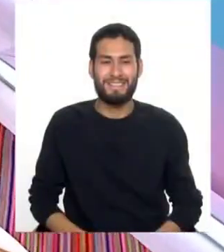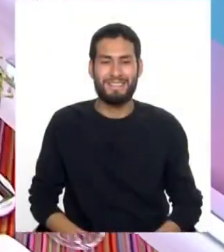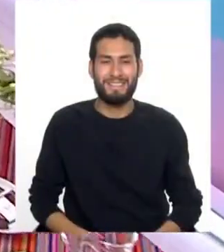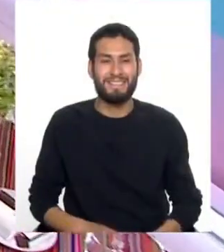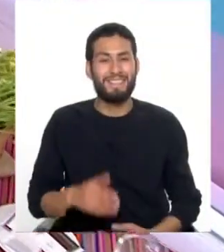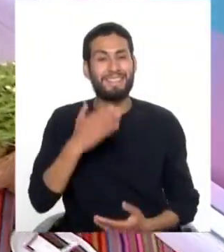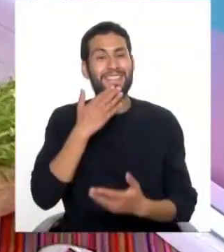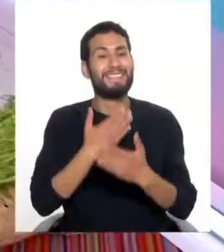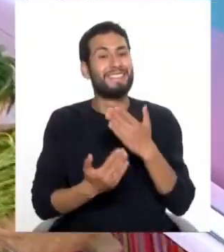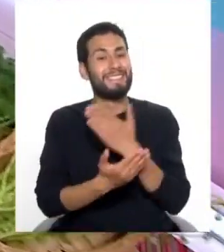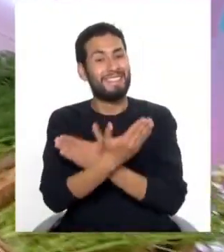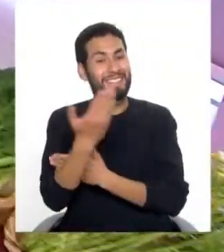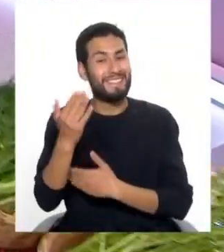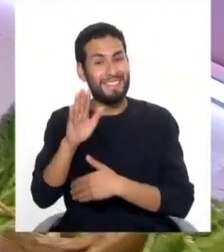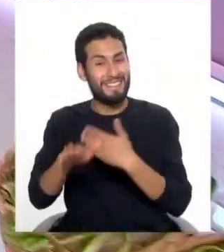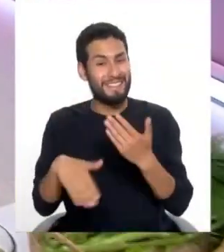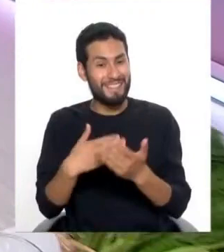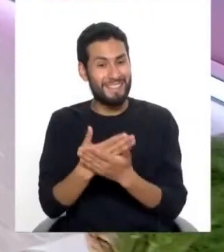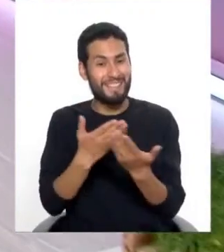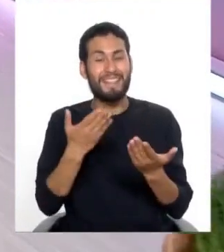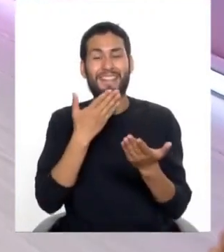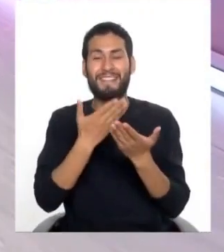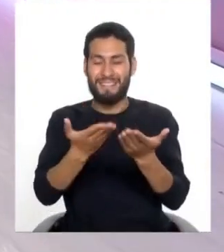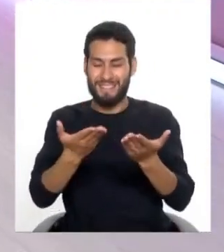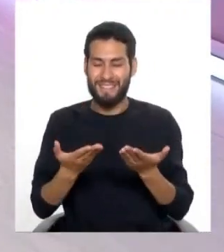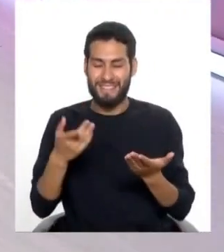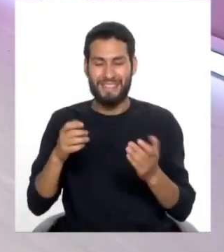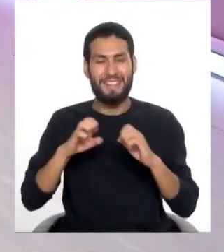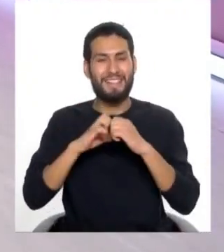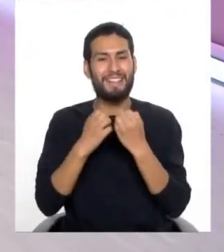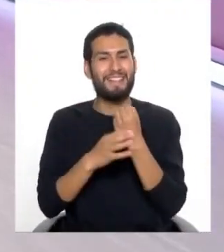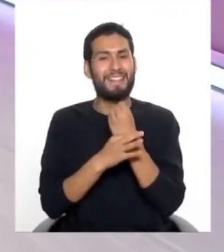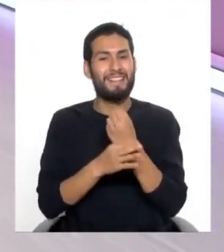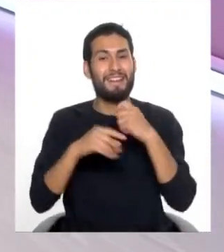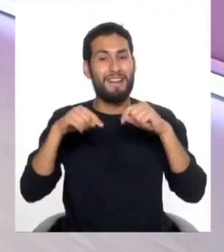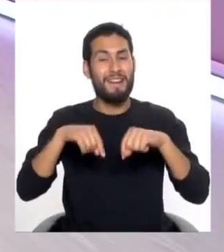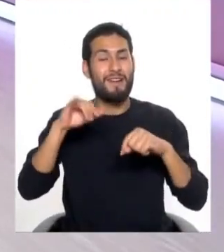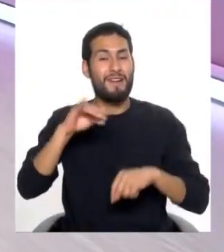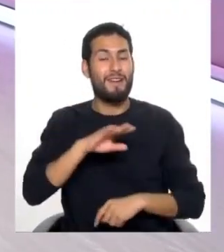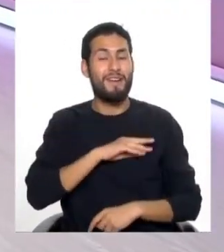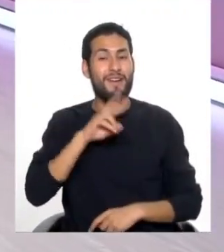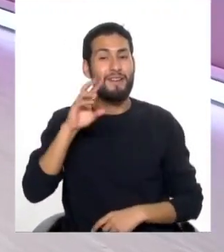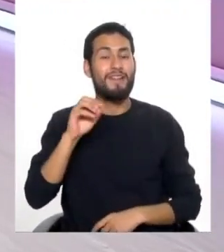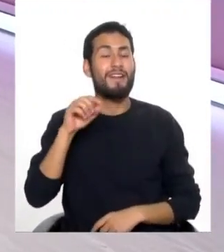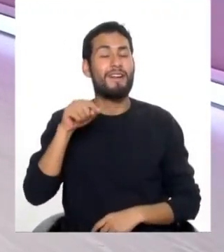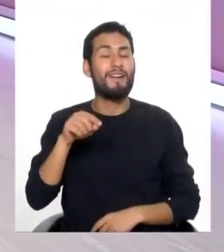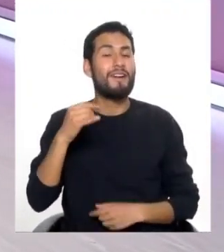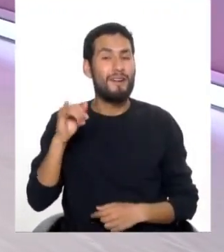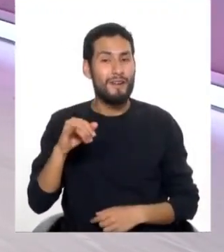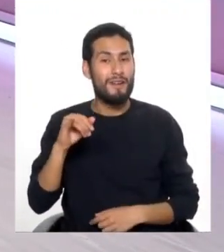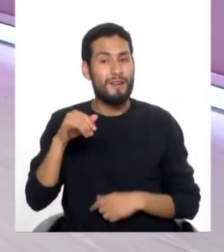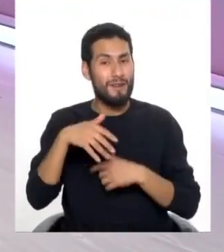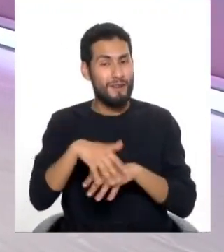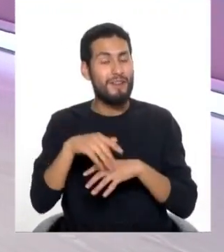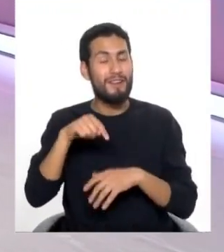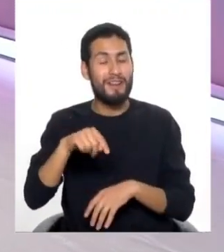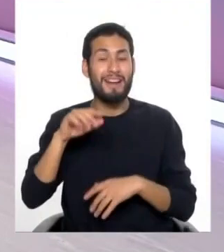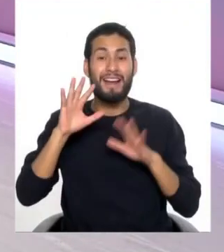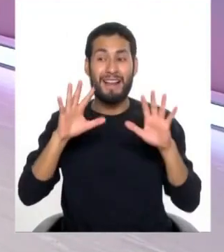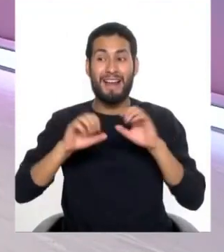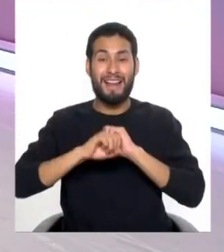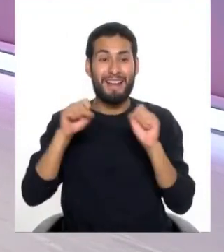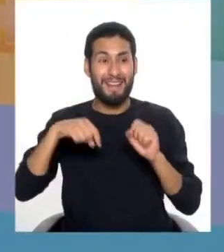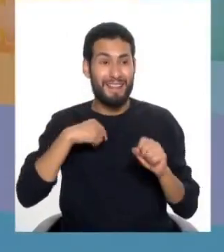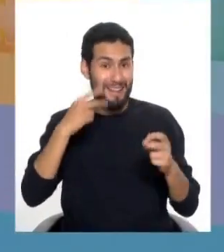Muy buenos días a todos, bienvenidos a Cuerpo Médico. Hoy jueves 20 de julio, siendo las 10 de la mañana, estamos en